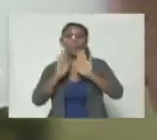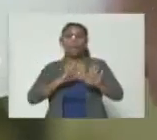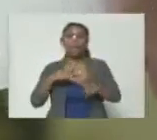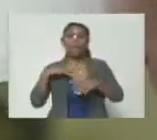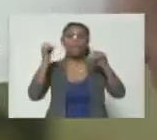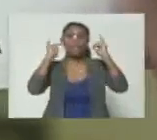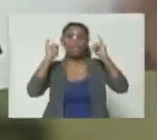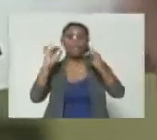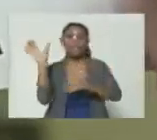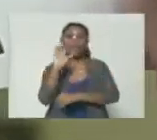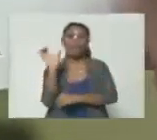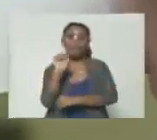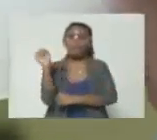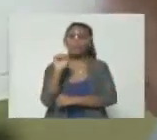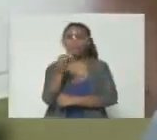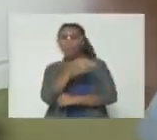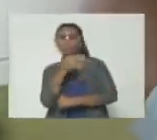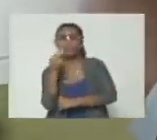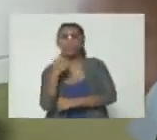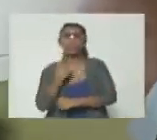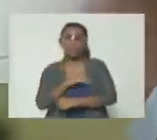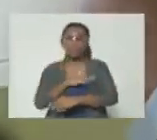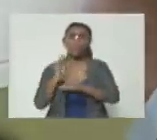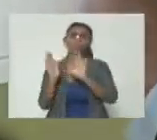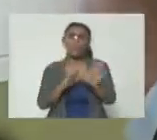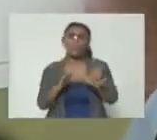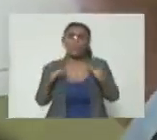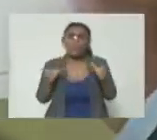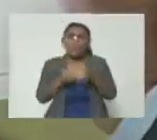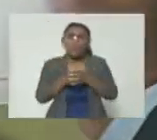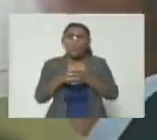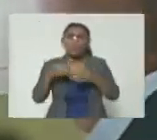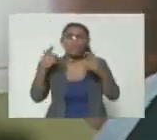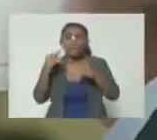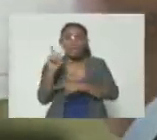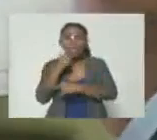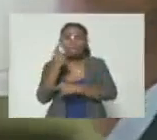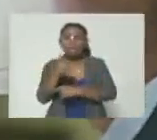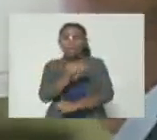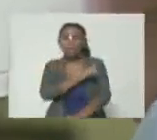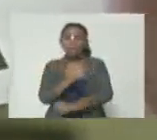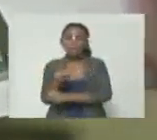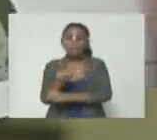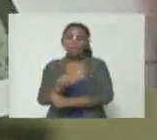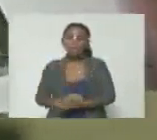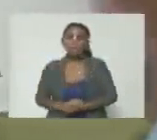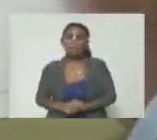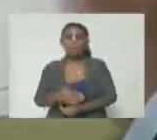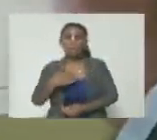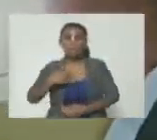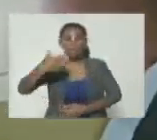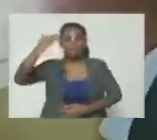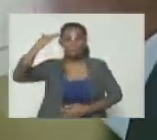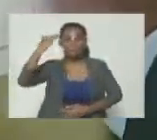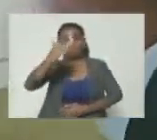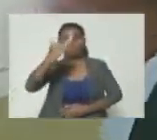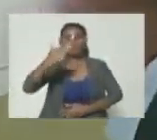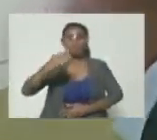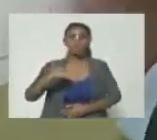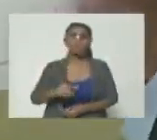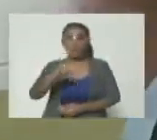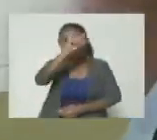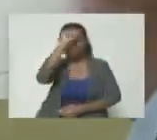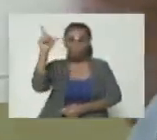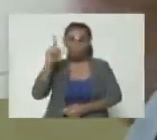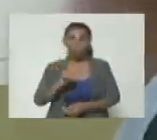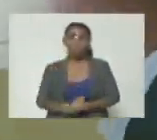Caracas si perfecto estamos apoyando y reunidos tal como ordenaste mi comandante Gavilán es